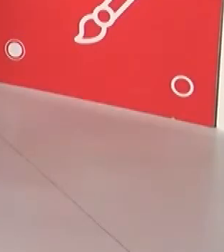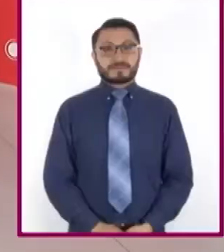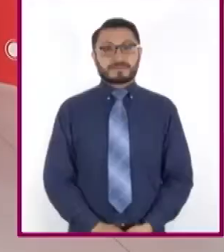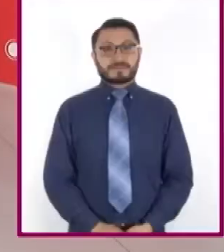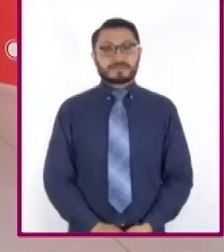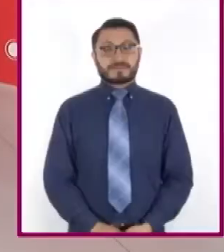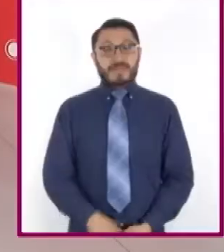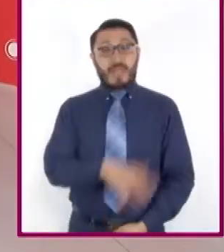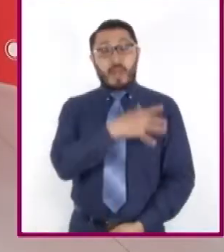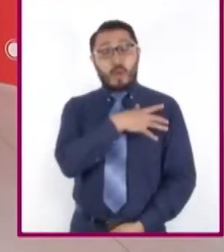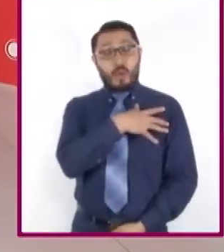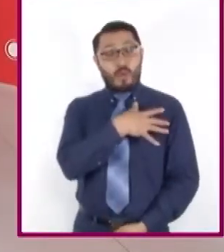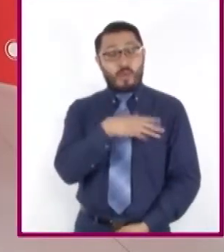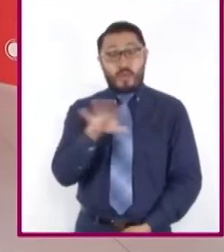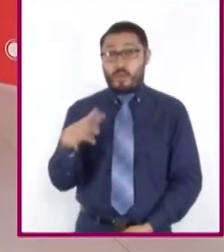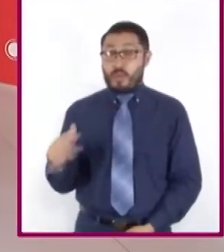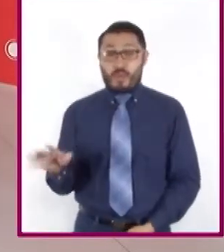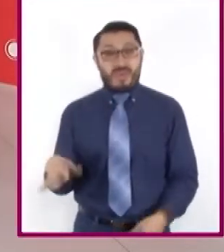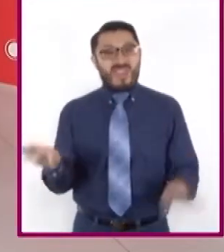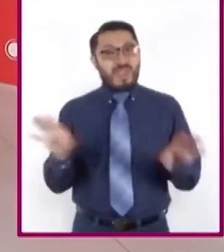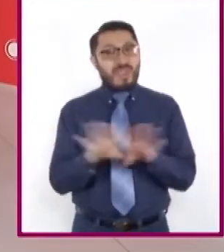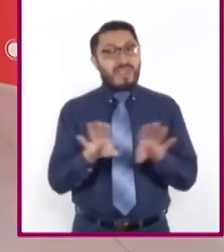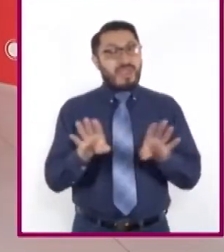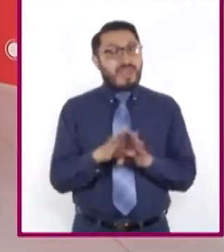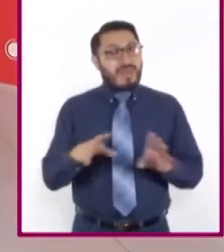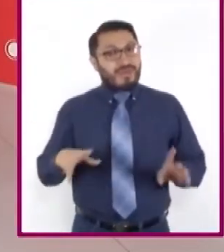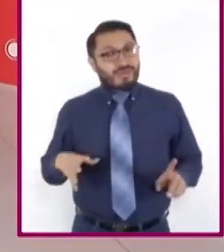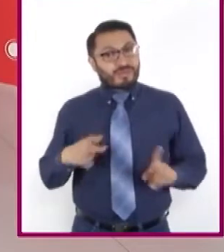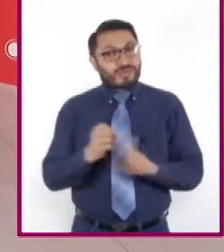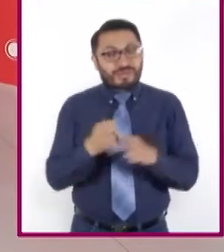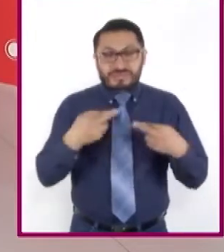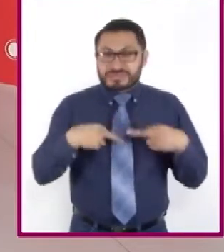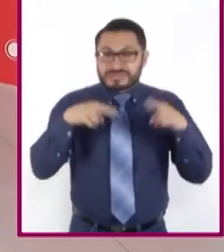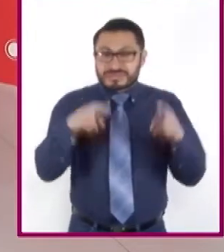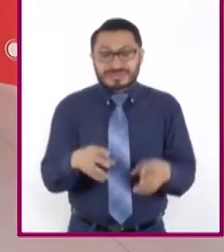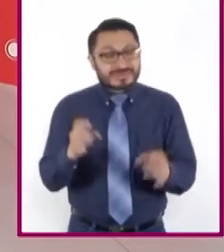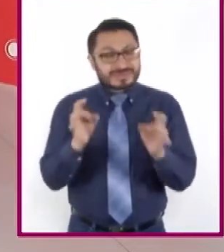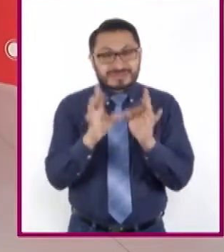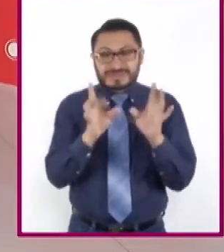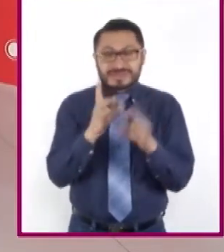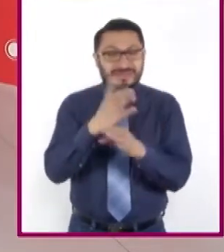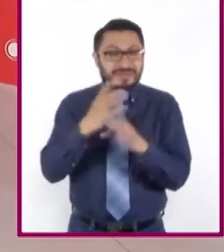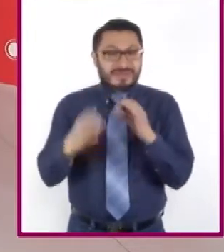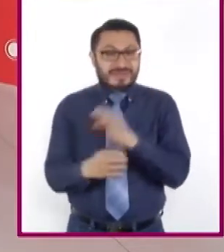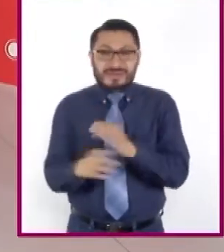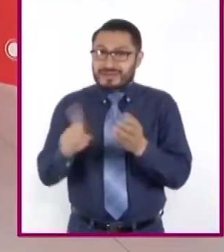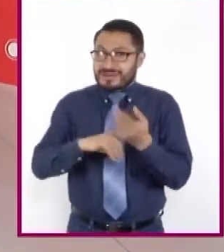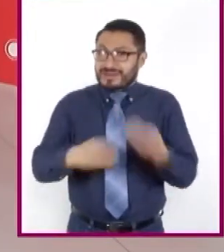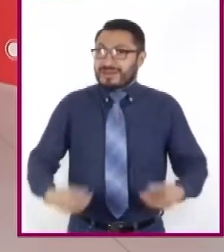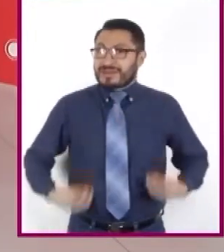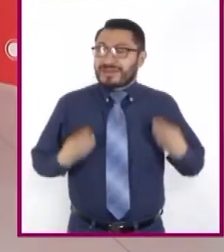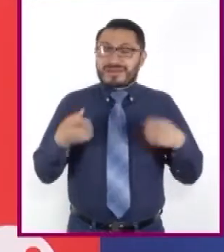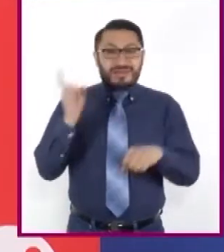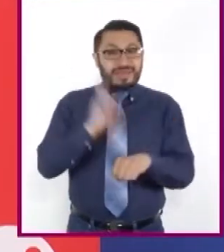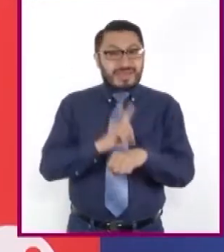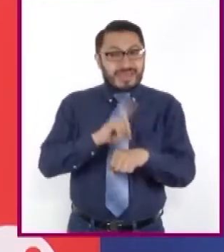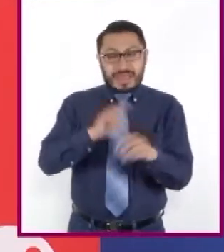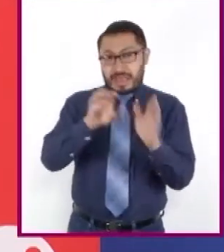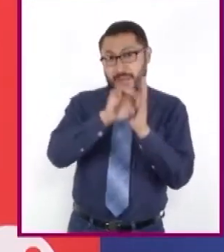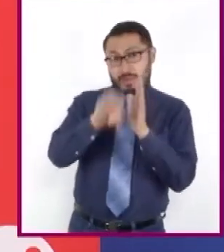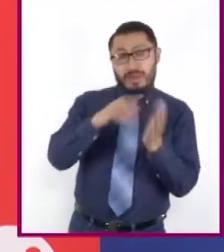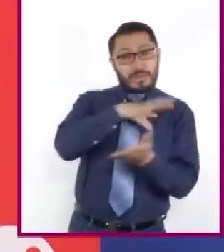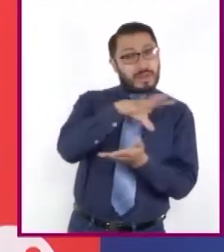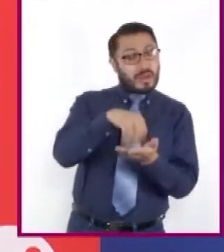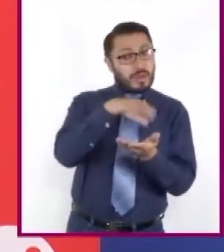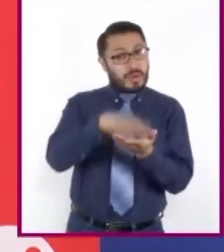Increíble, Regina. ¿Cómo se logra representar situaciones de la vida cotidiana? ¡Como una boda! Pero